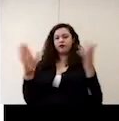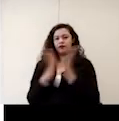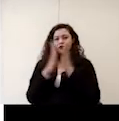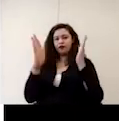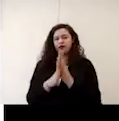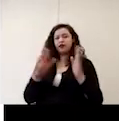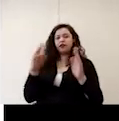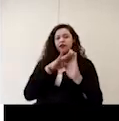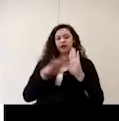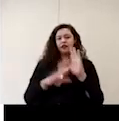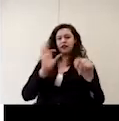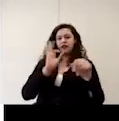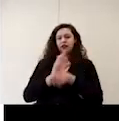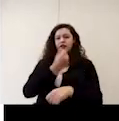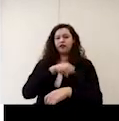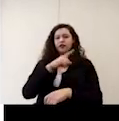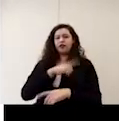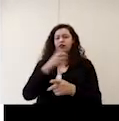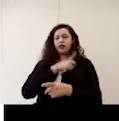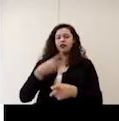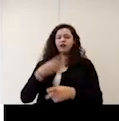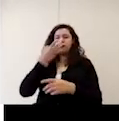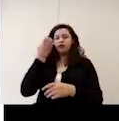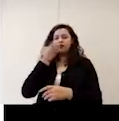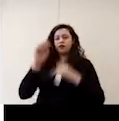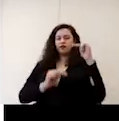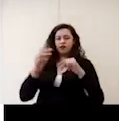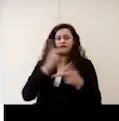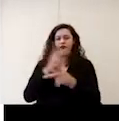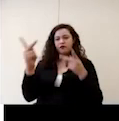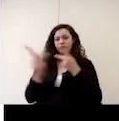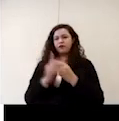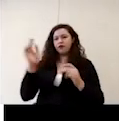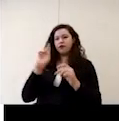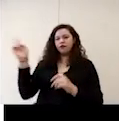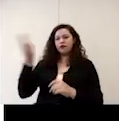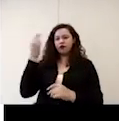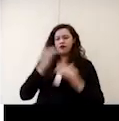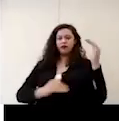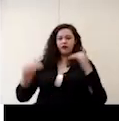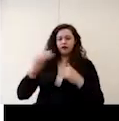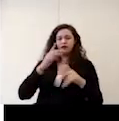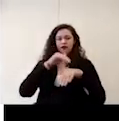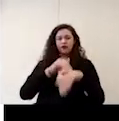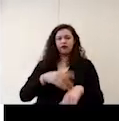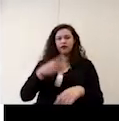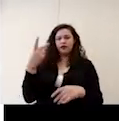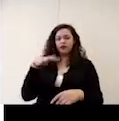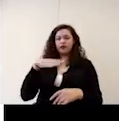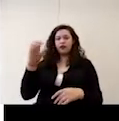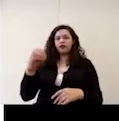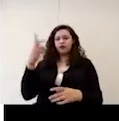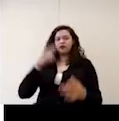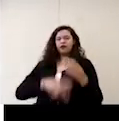medidas de protección a la salud que deberán cumplir las escuelas de nivel medio superior y superior el 19 de octubre del